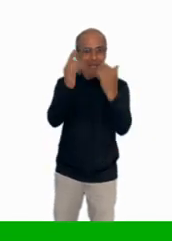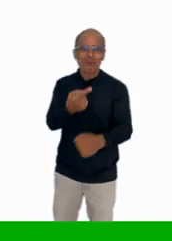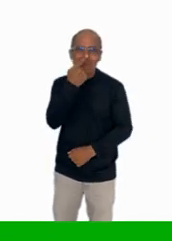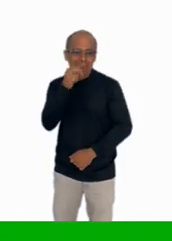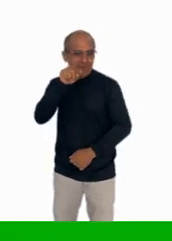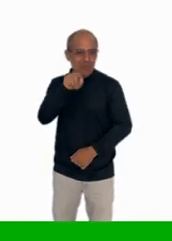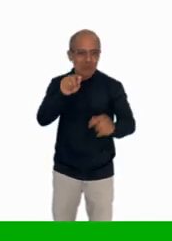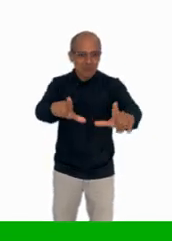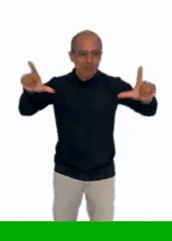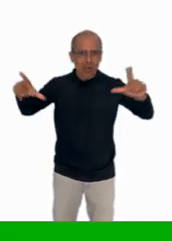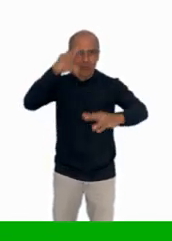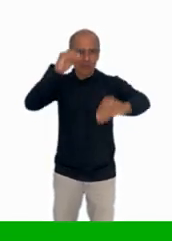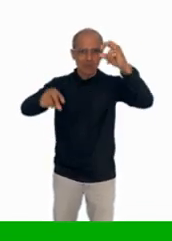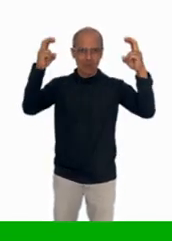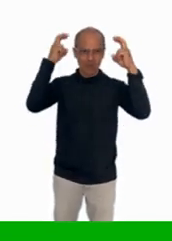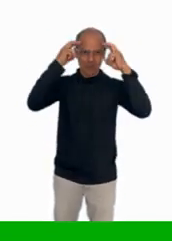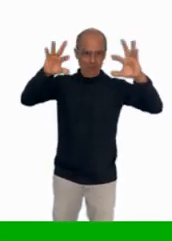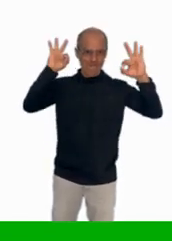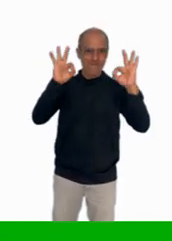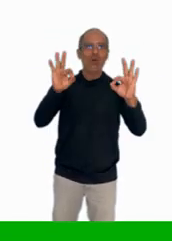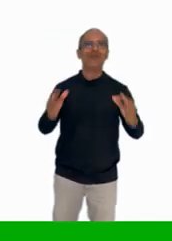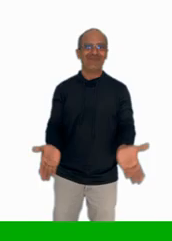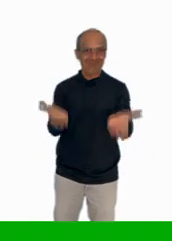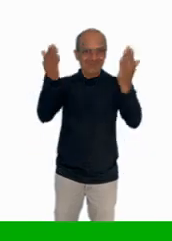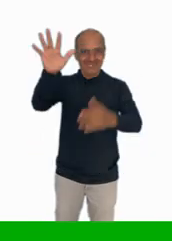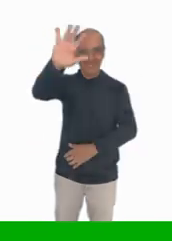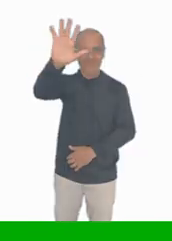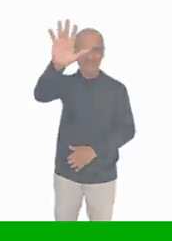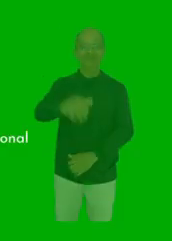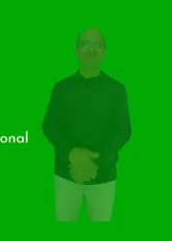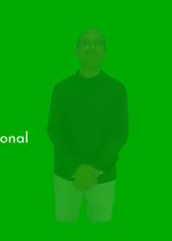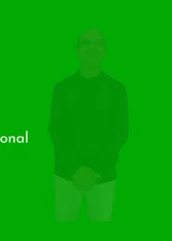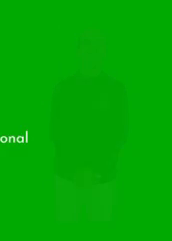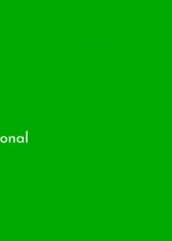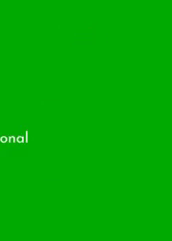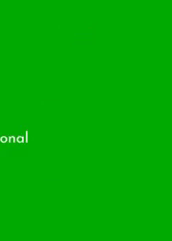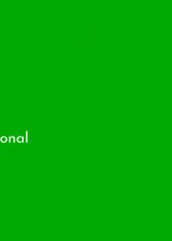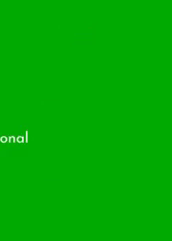ahora y comienza tu viaje de aprendizaje. Hasta la próxima.